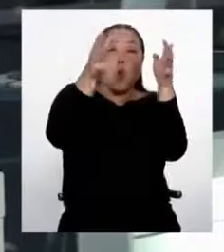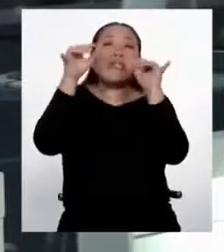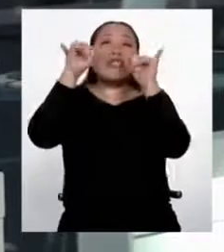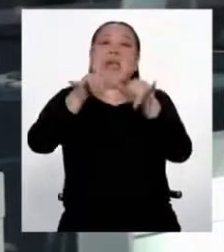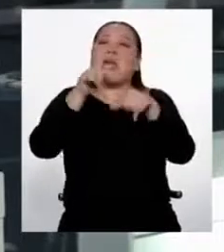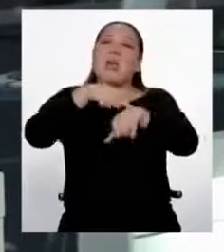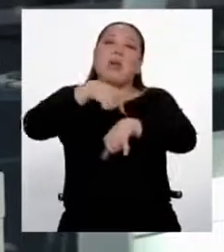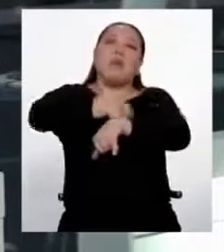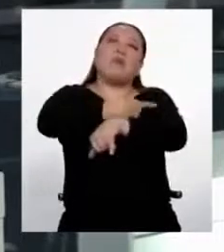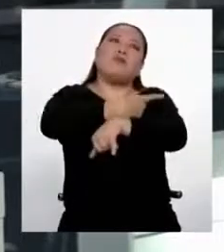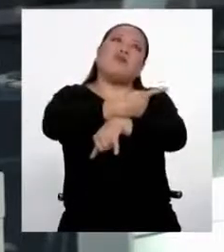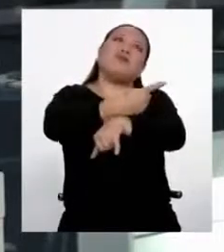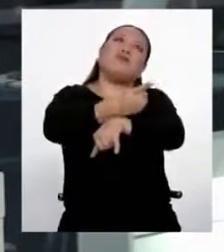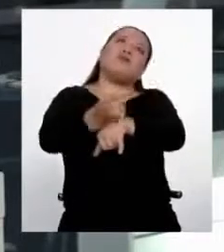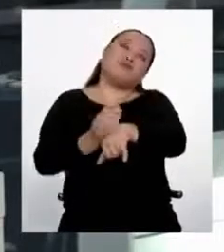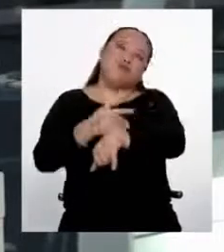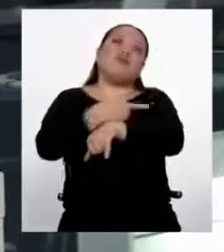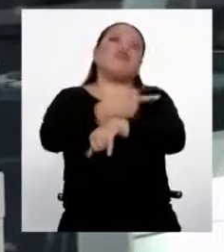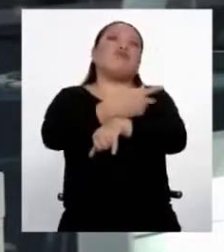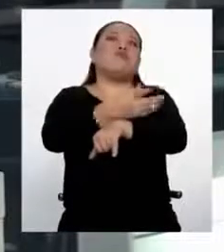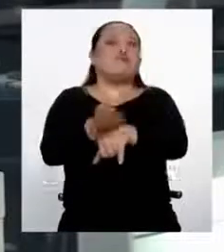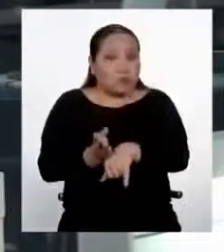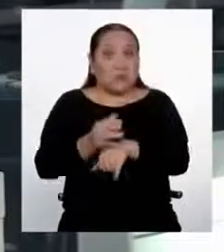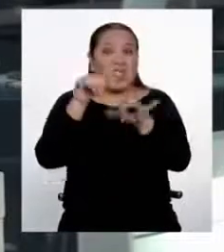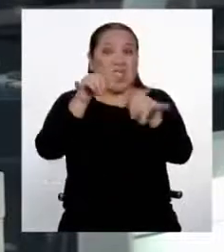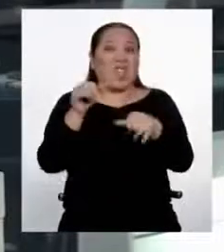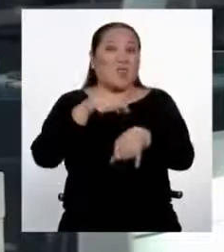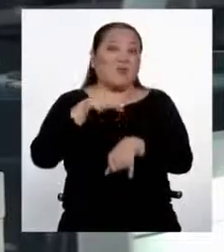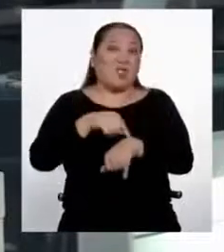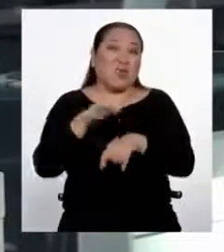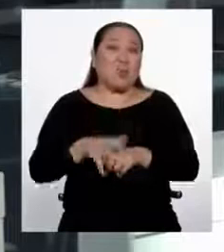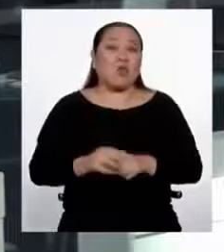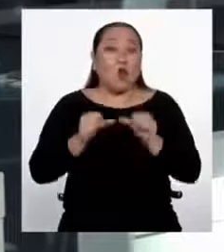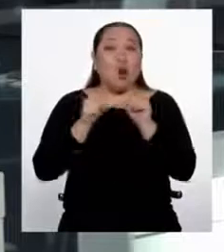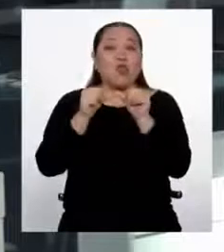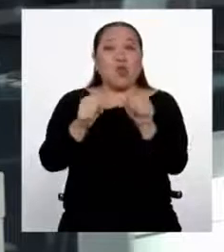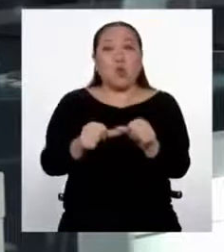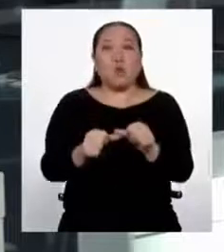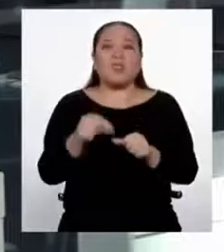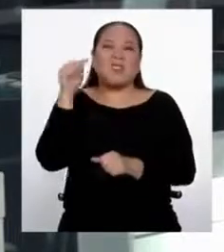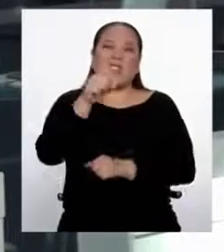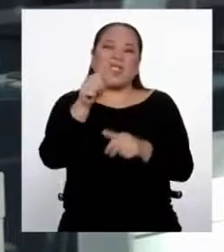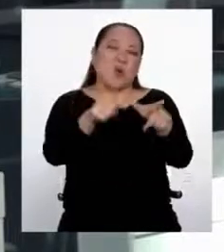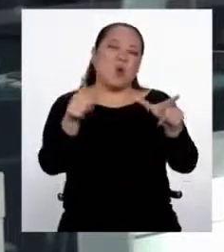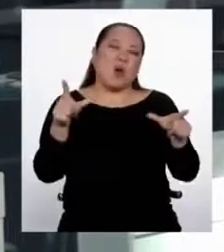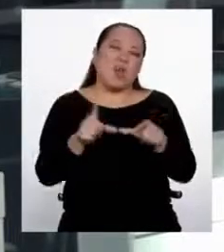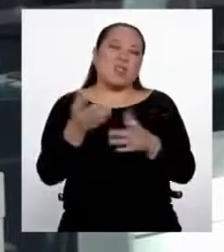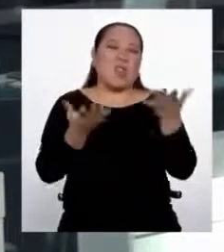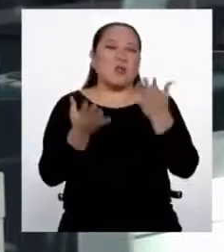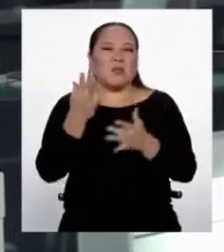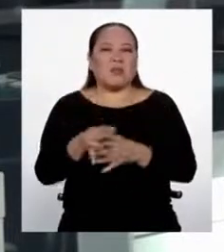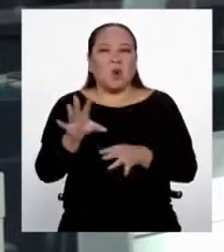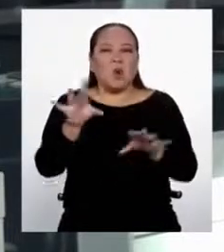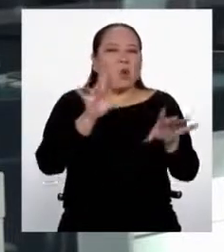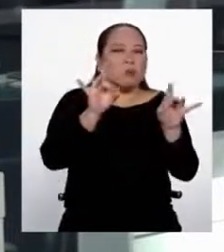ambiente. Entonces, básicamente lo que vamos a tener es un ambiente que potencialmente podría estar un poco más contaminado por el tema de la